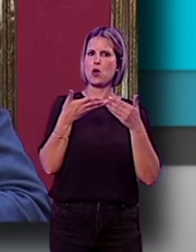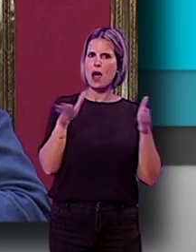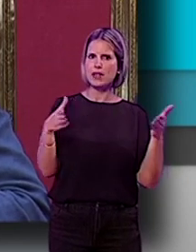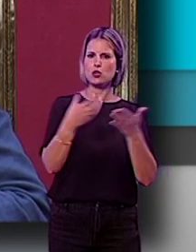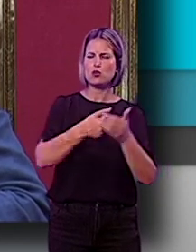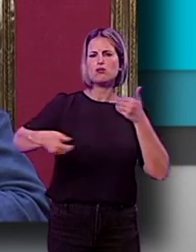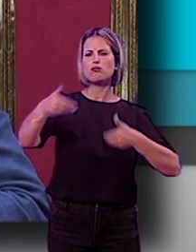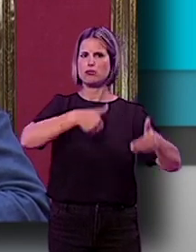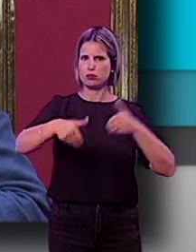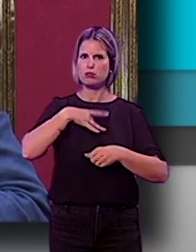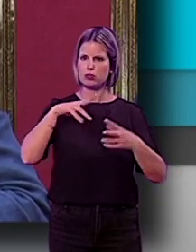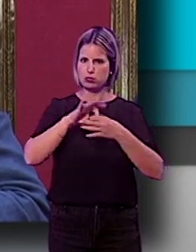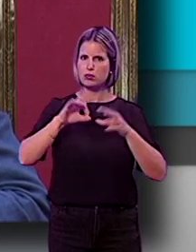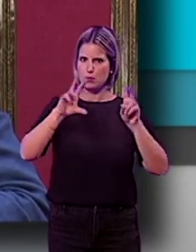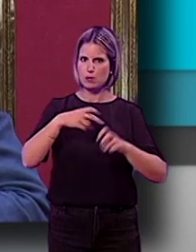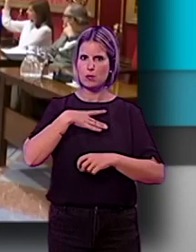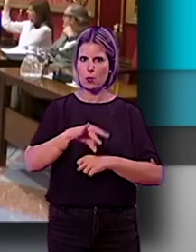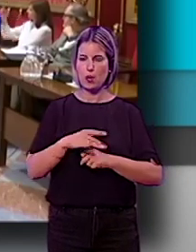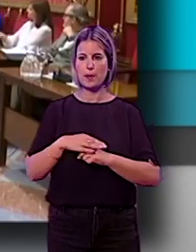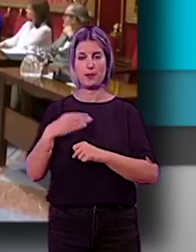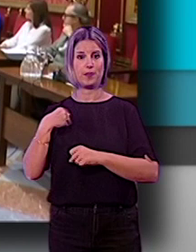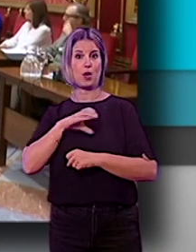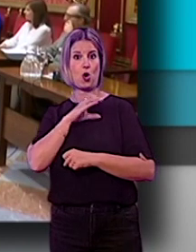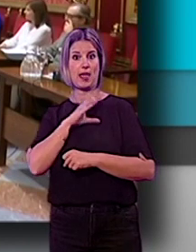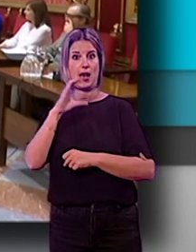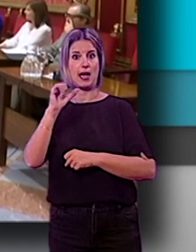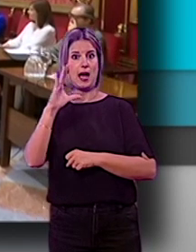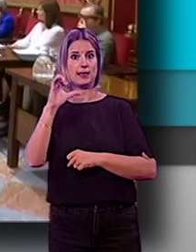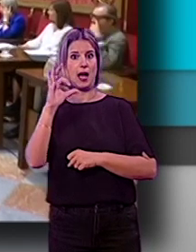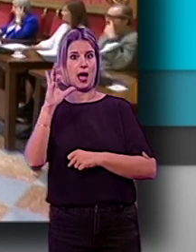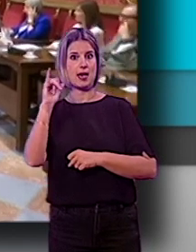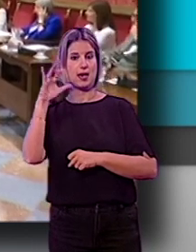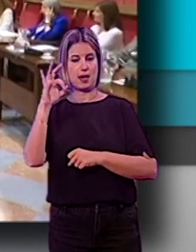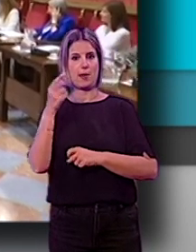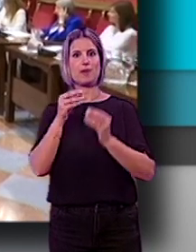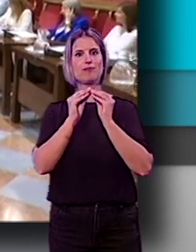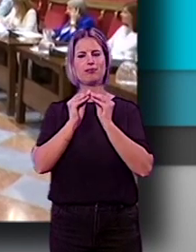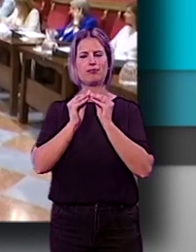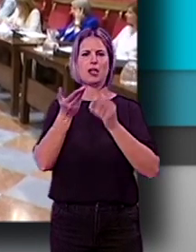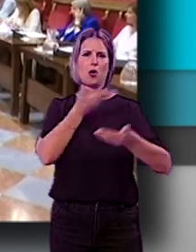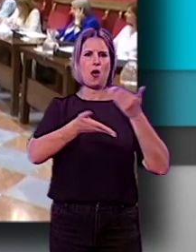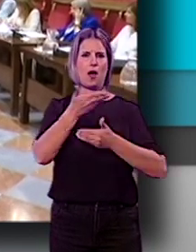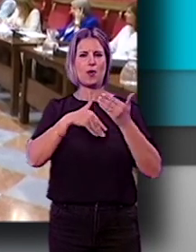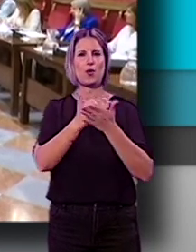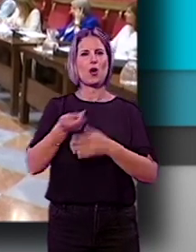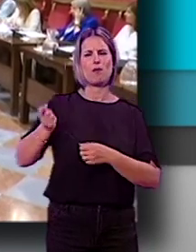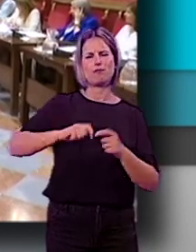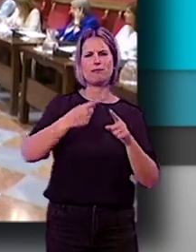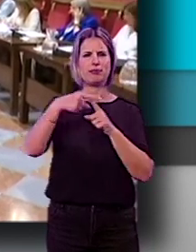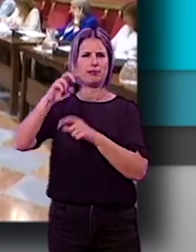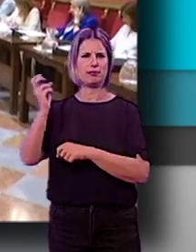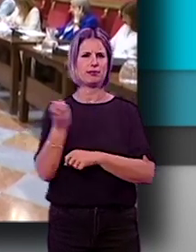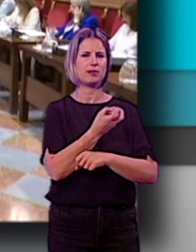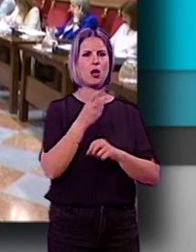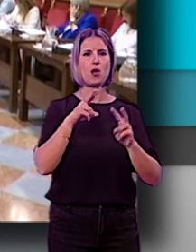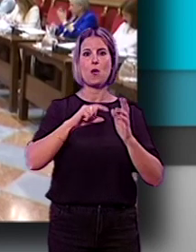todo tipo de sugerencias al respecto. Catalina también ha informado de la elaboración en colaboración con diferentes colegios profesionales de